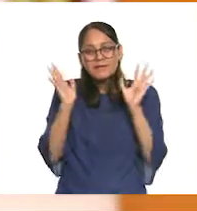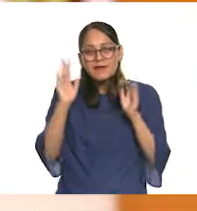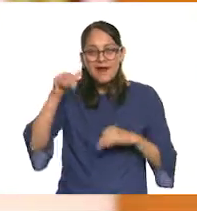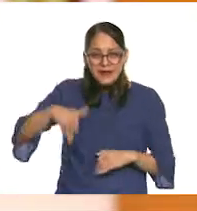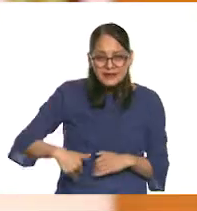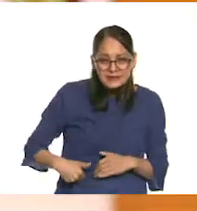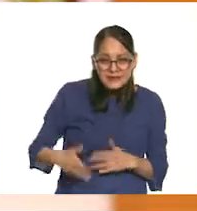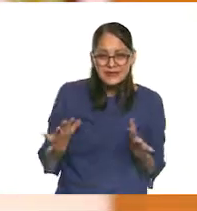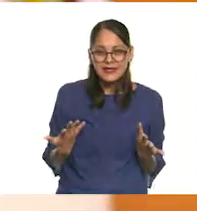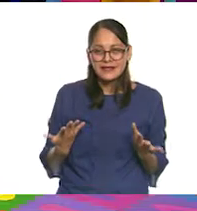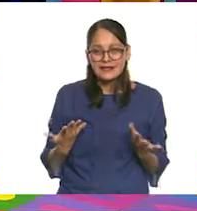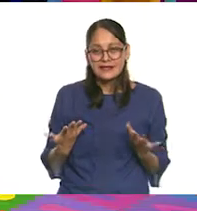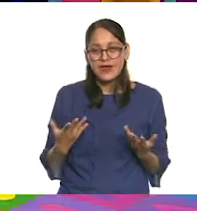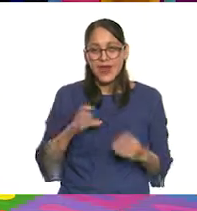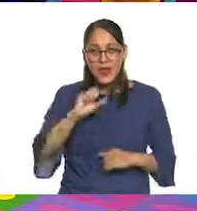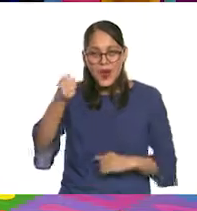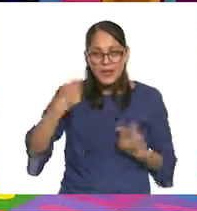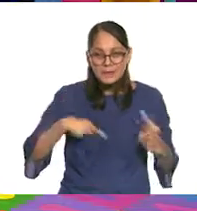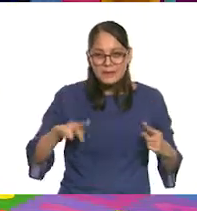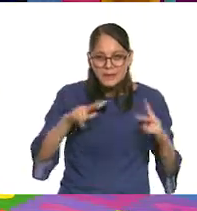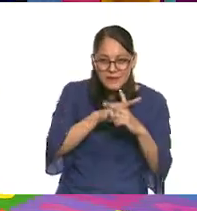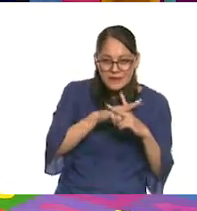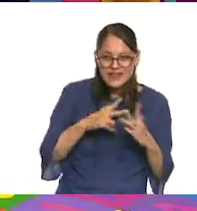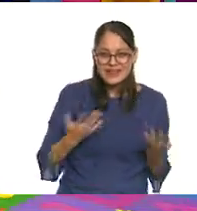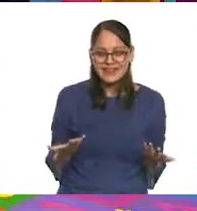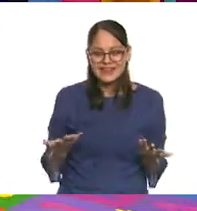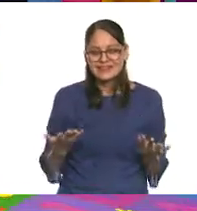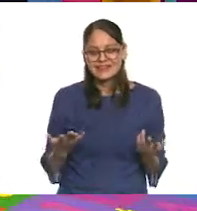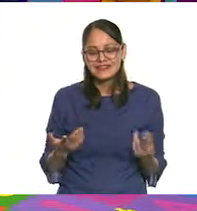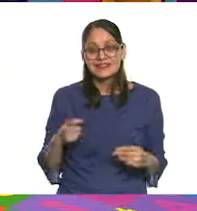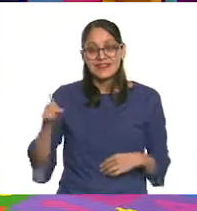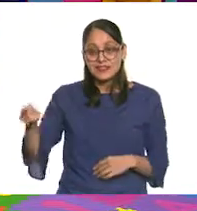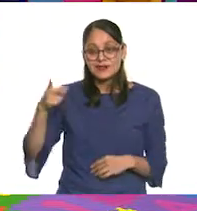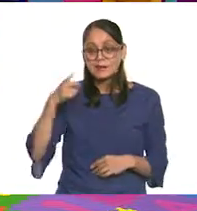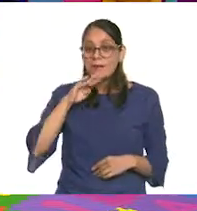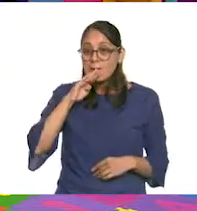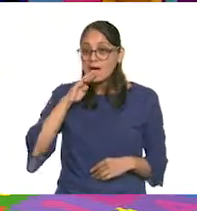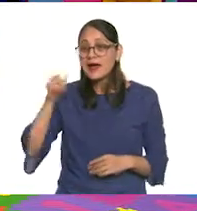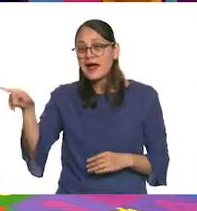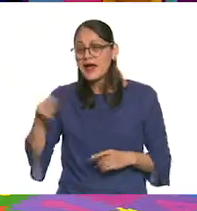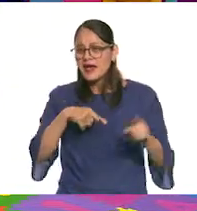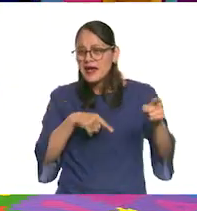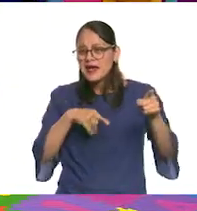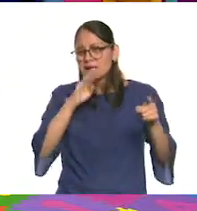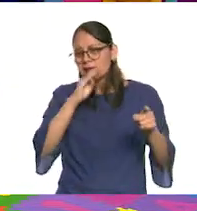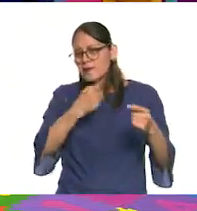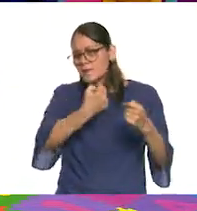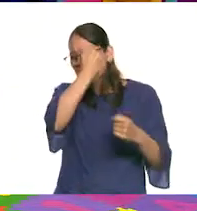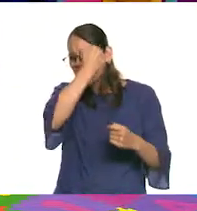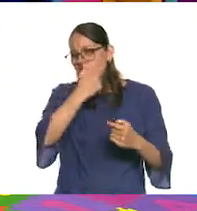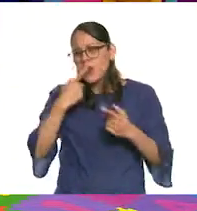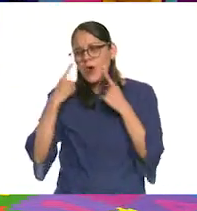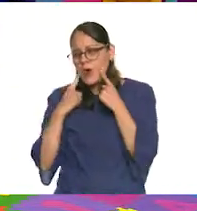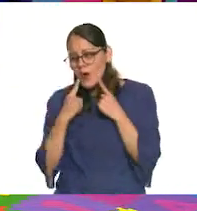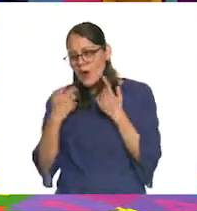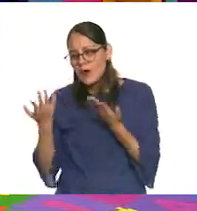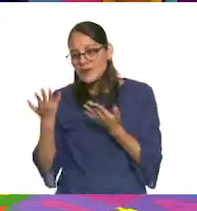accidentes, topetazos con otros niños y yo no podía decirle a mi mamá, ¡ay mamá, me pegaron! pegaron, sí,